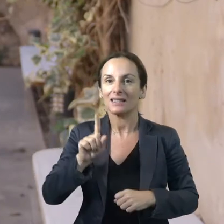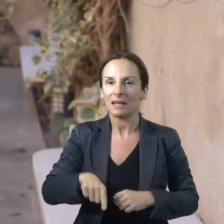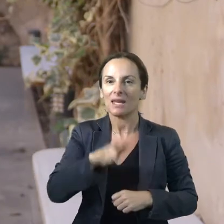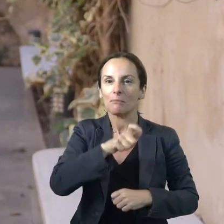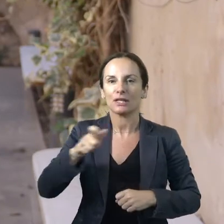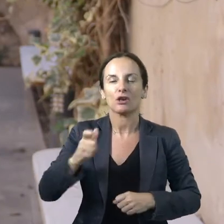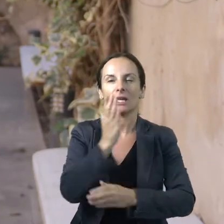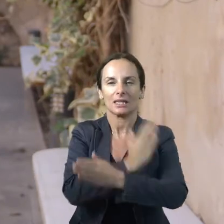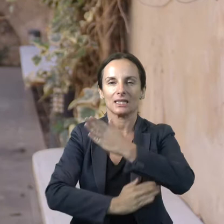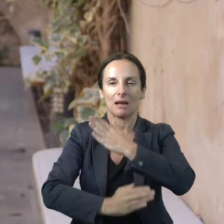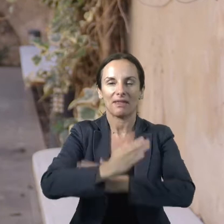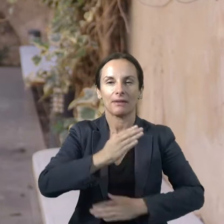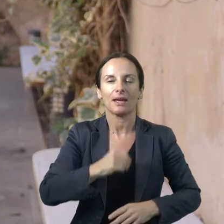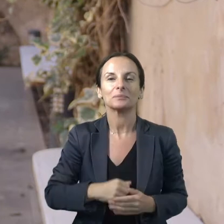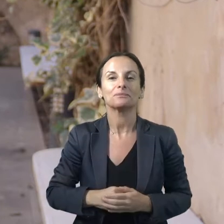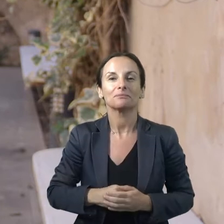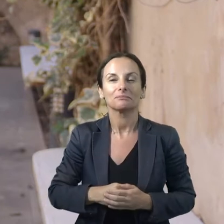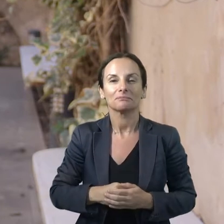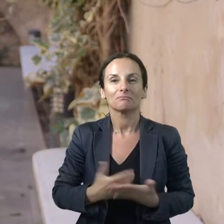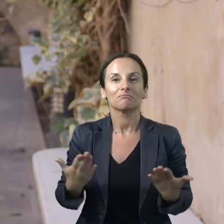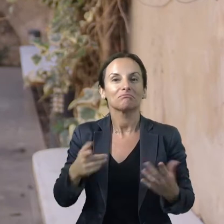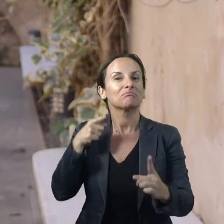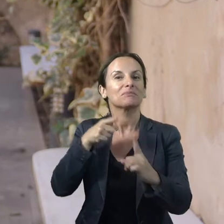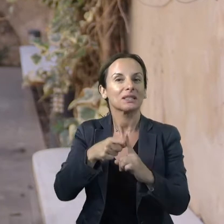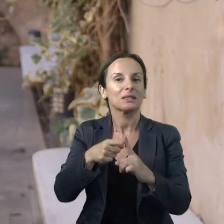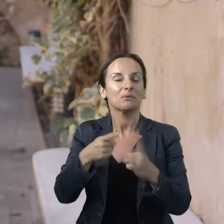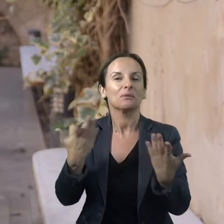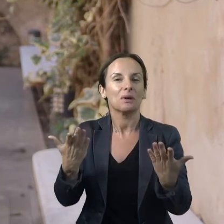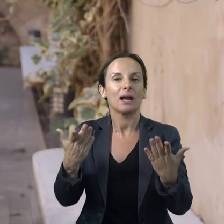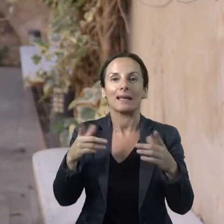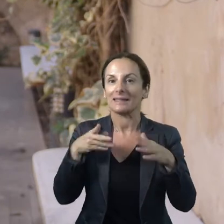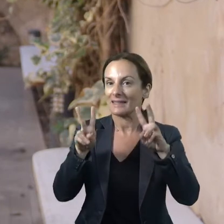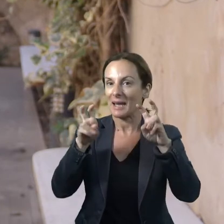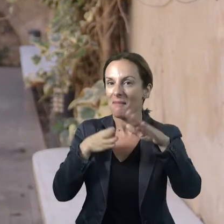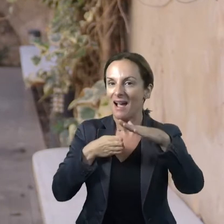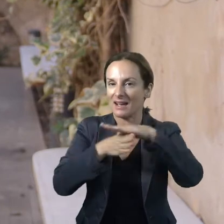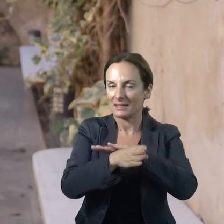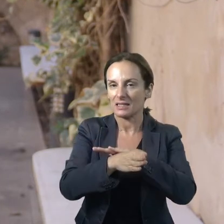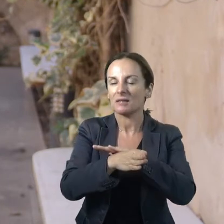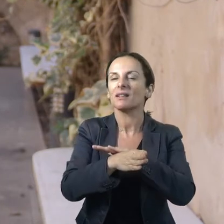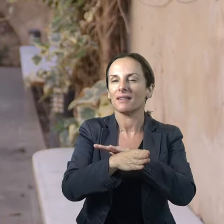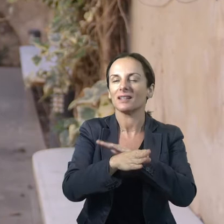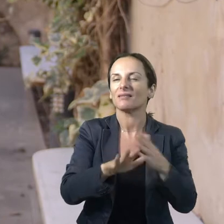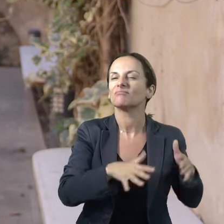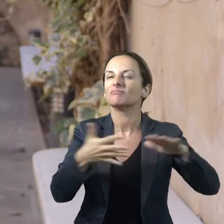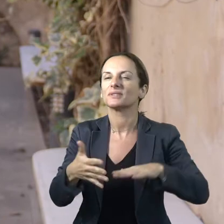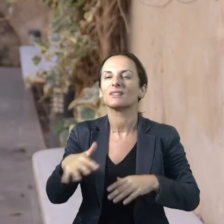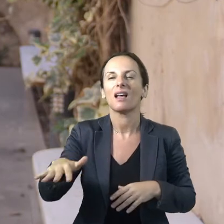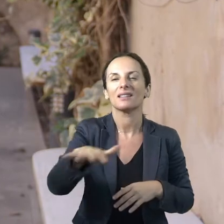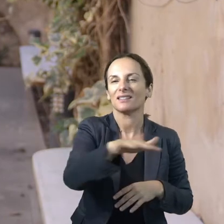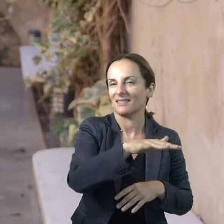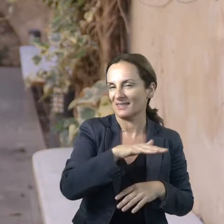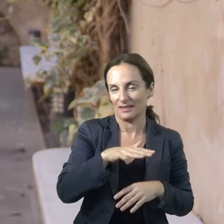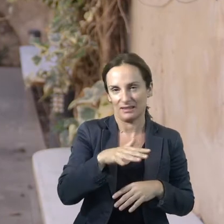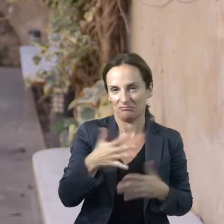con grandes discapacidades, para que se incorpore la accesibilidad de manera desapercibida y sin coste en todo